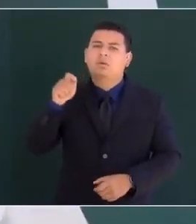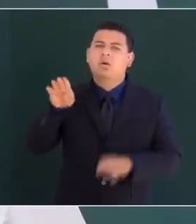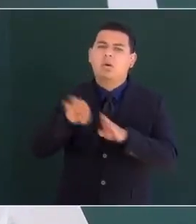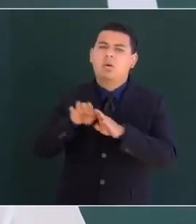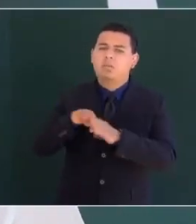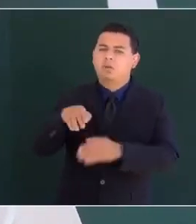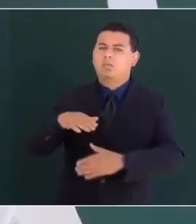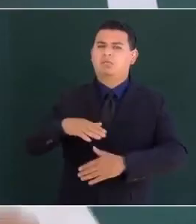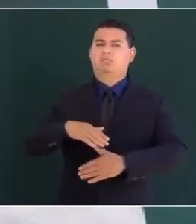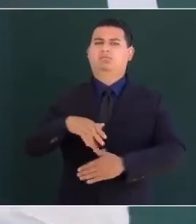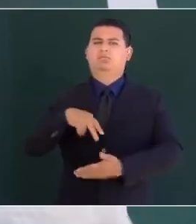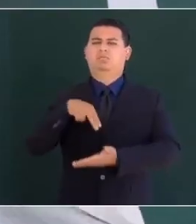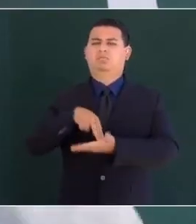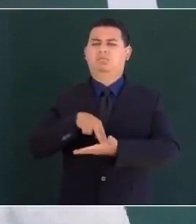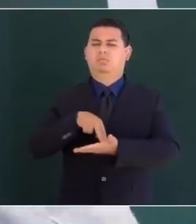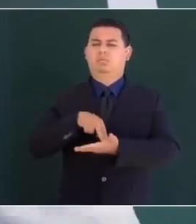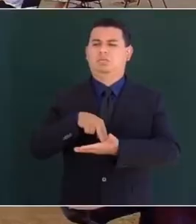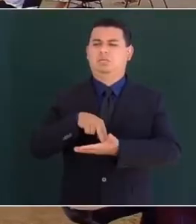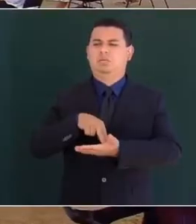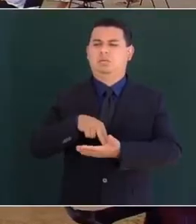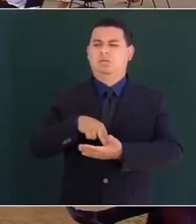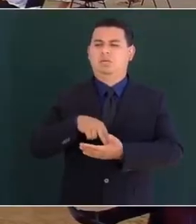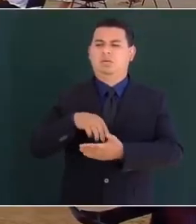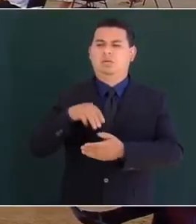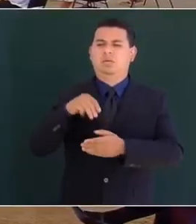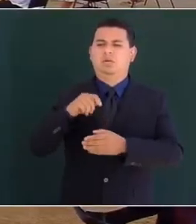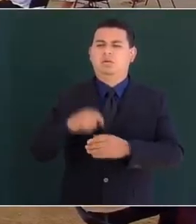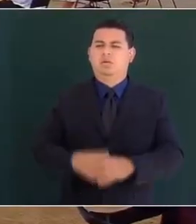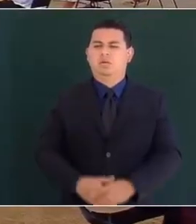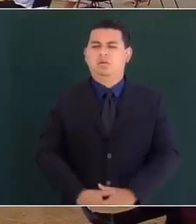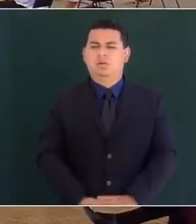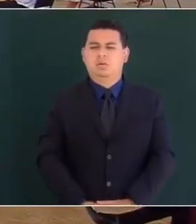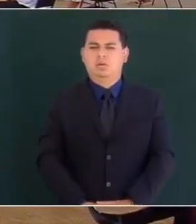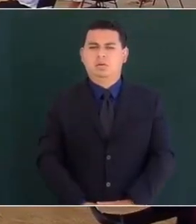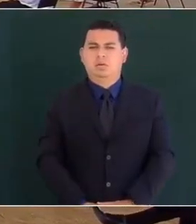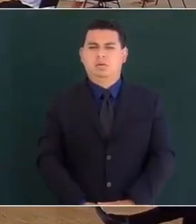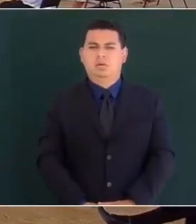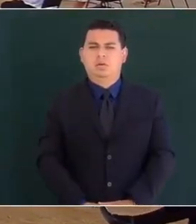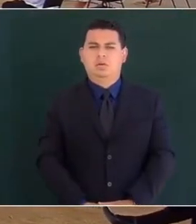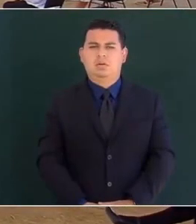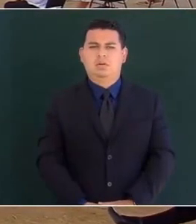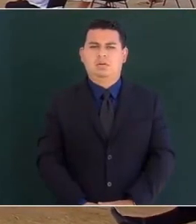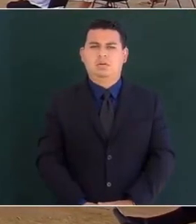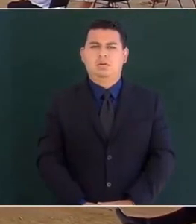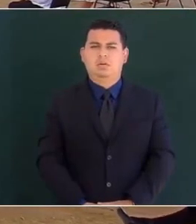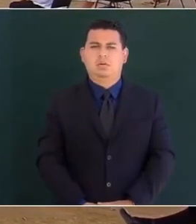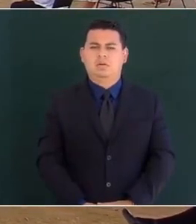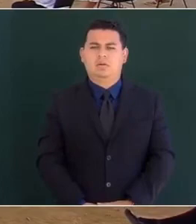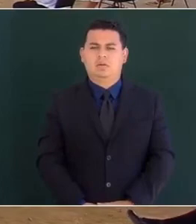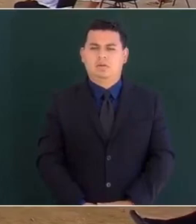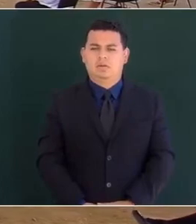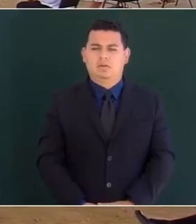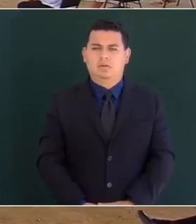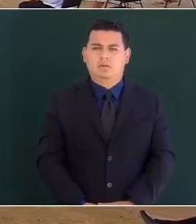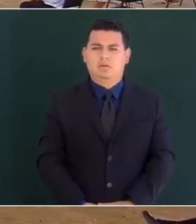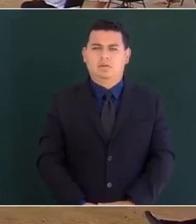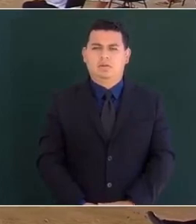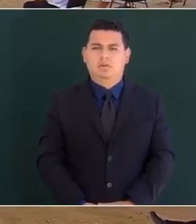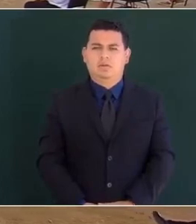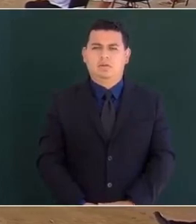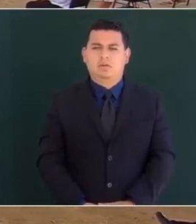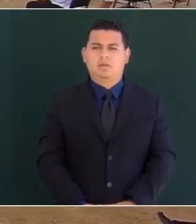Mann. Y debajo de esa estatua decía algo que me impactó.